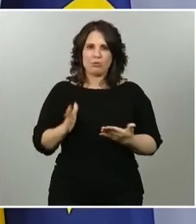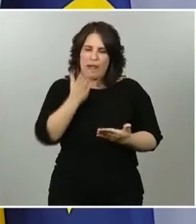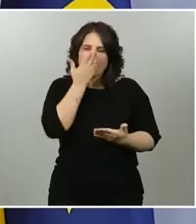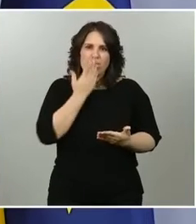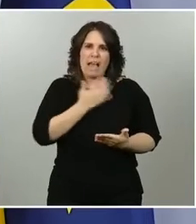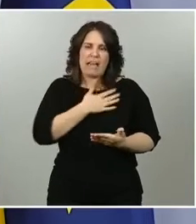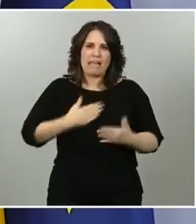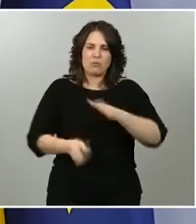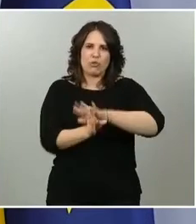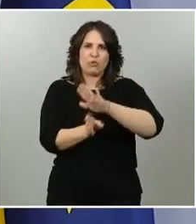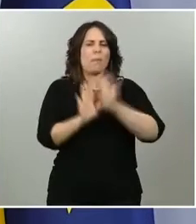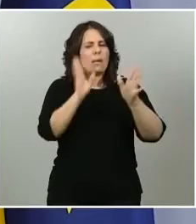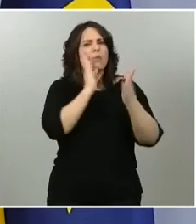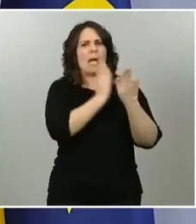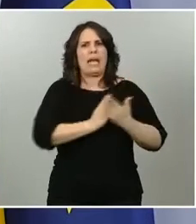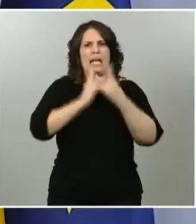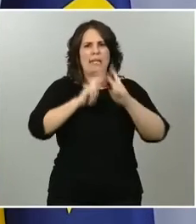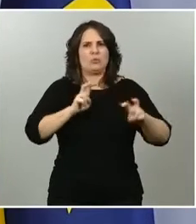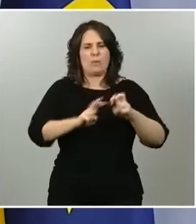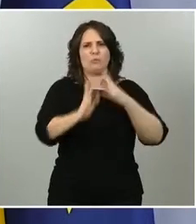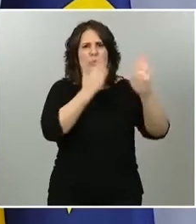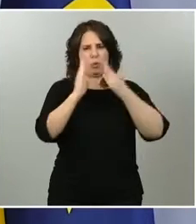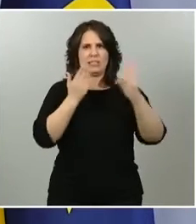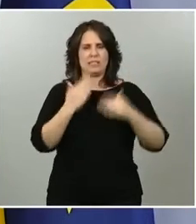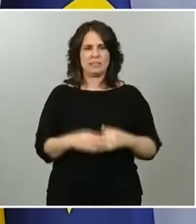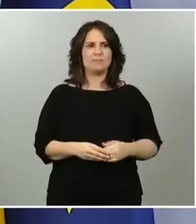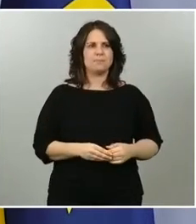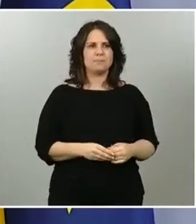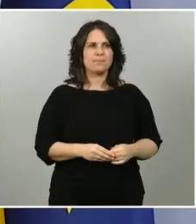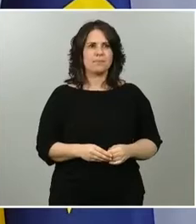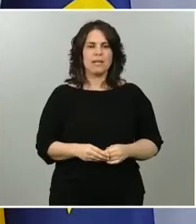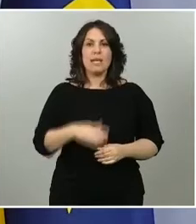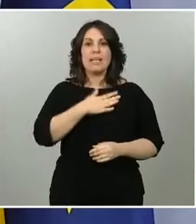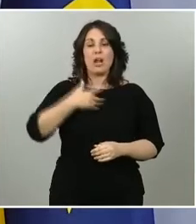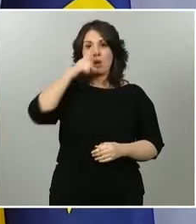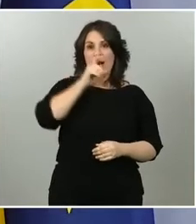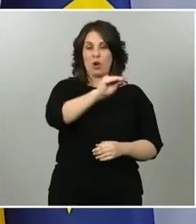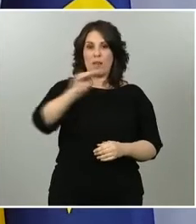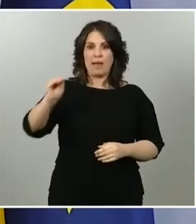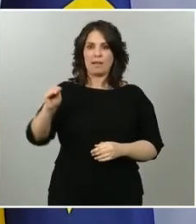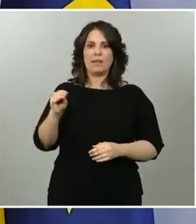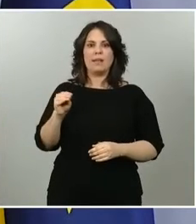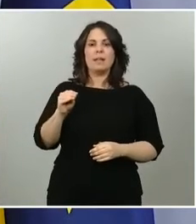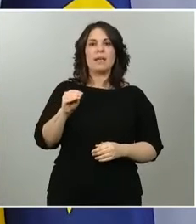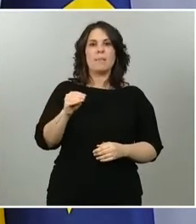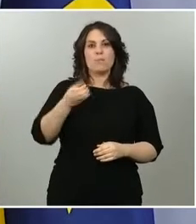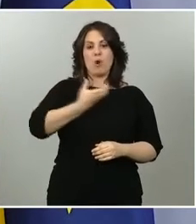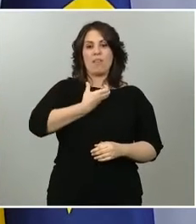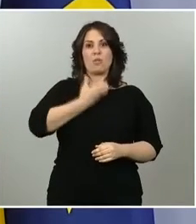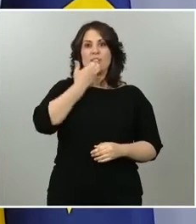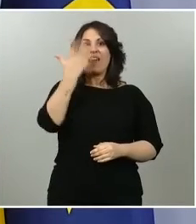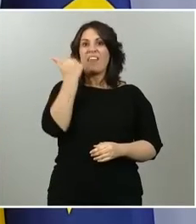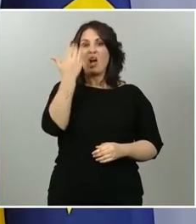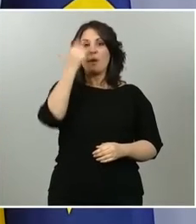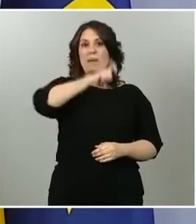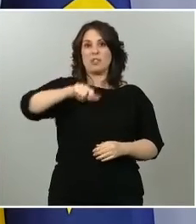a estudiar las propuestas que nos hagan y las vamos a valorar. Quiero recordar ya que en los municipios de menos de 5.000 habitantes no hay esta limitación